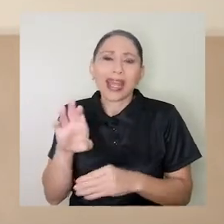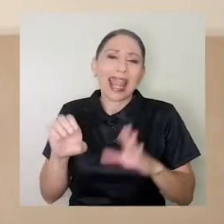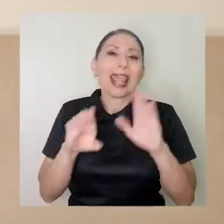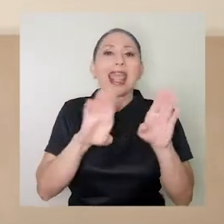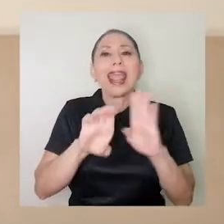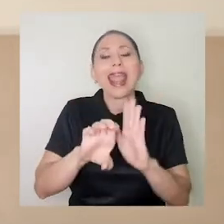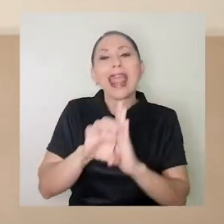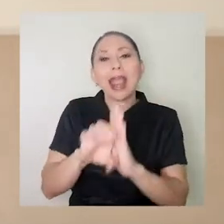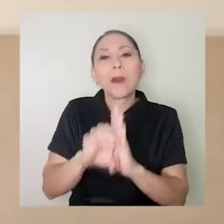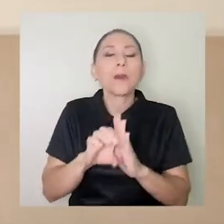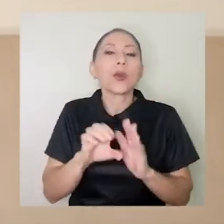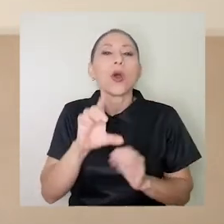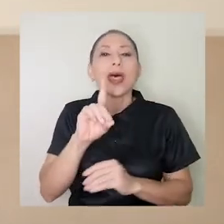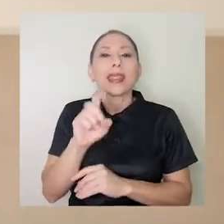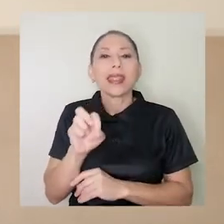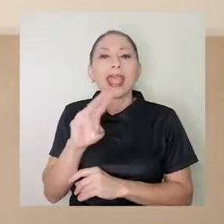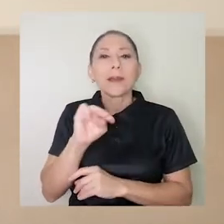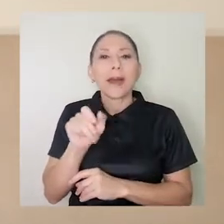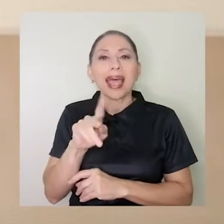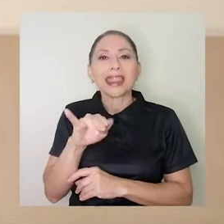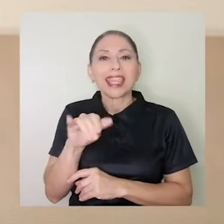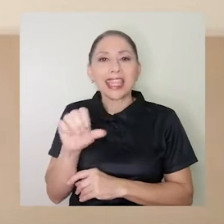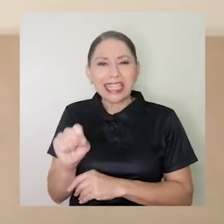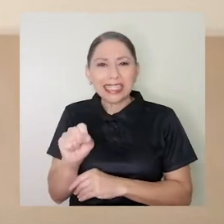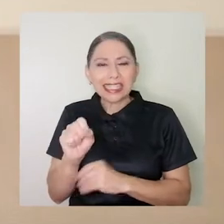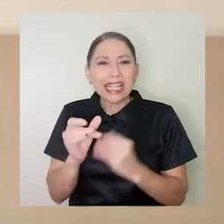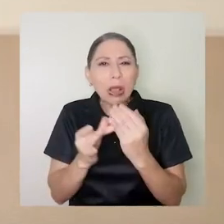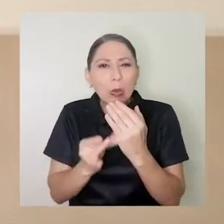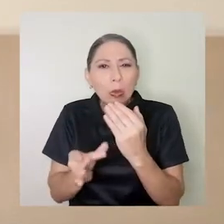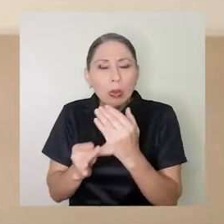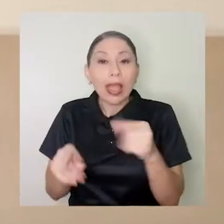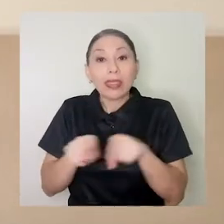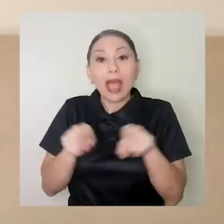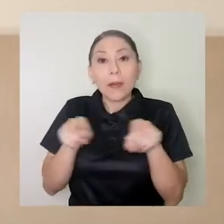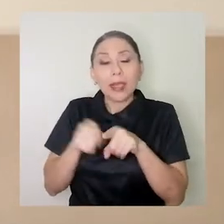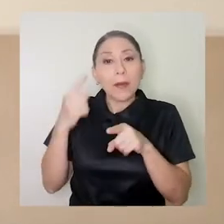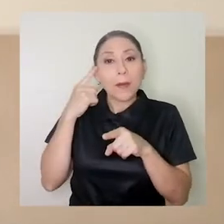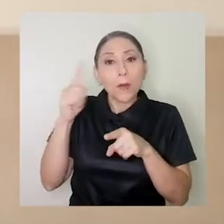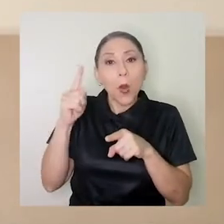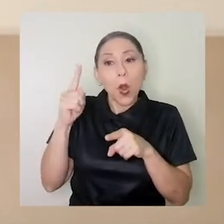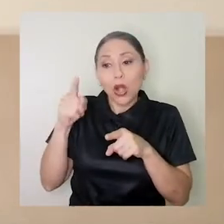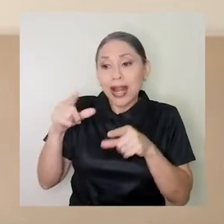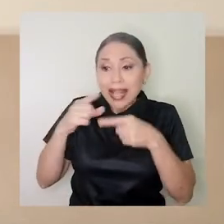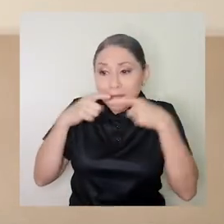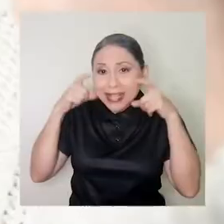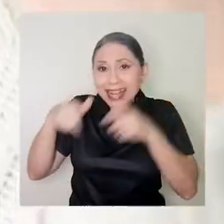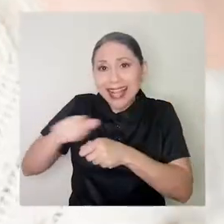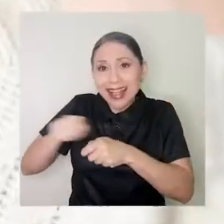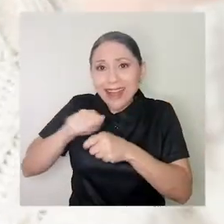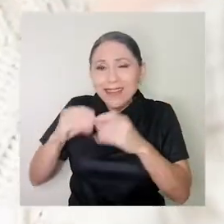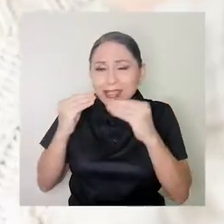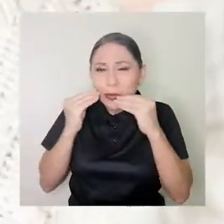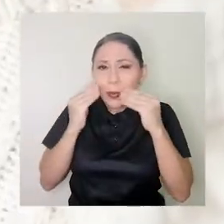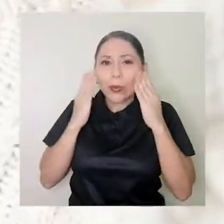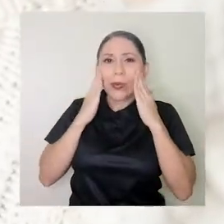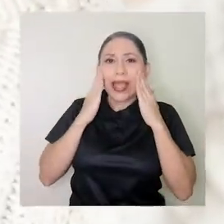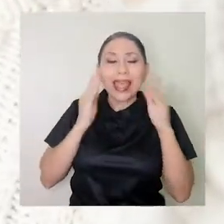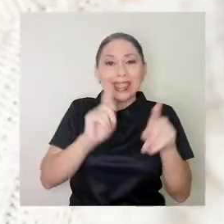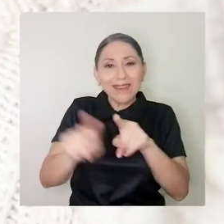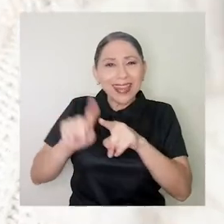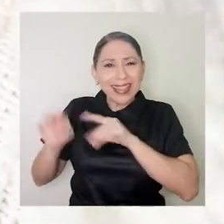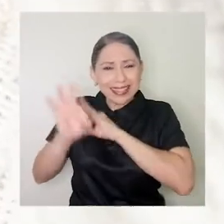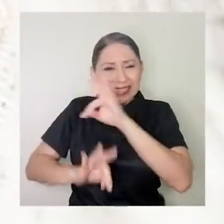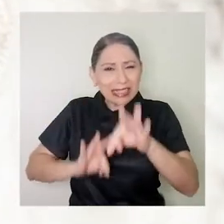siendo la dermatitis eorreica, la dermatitis por contacto, principalmente a detergentes de las mascarillas lavables, dermatitis perioral,